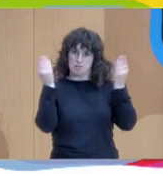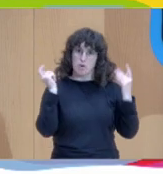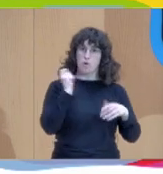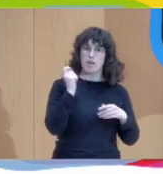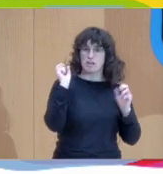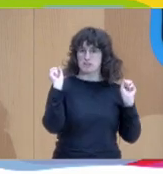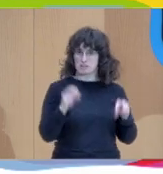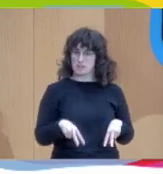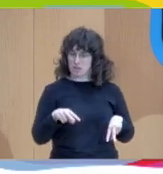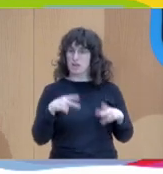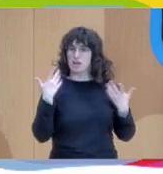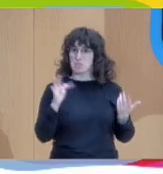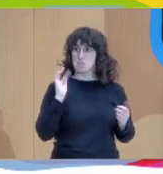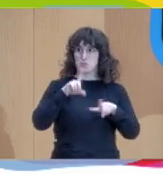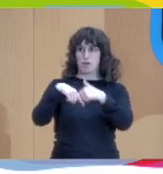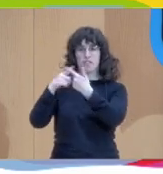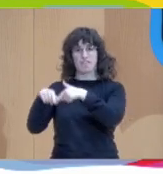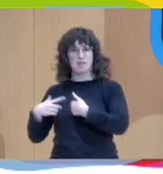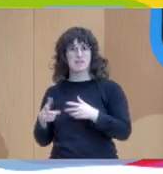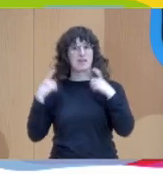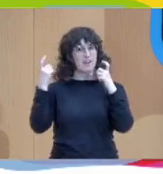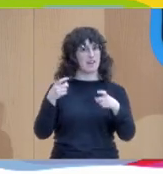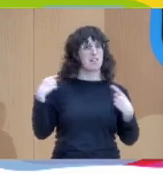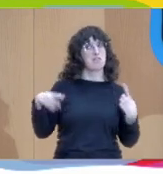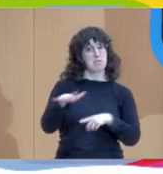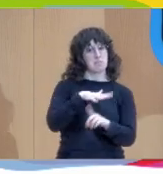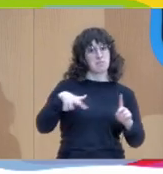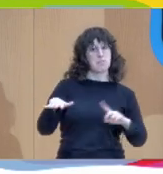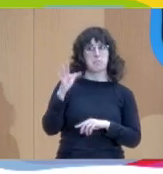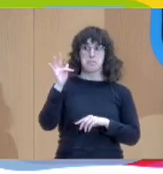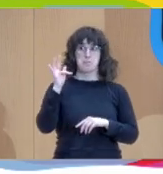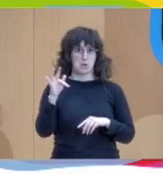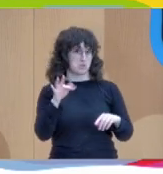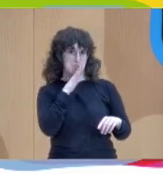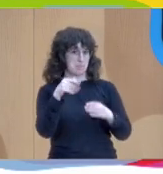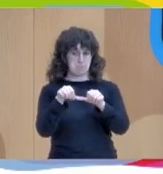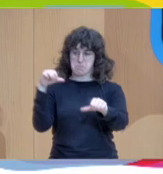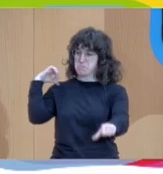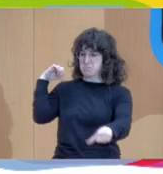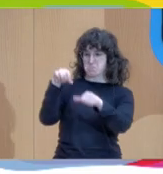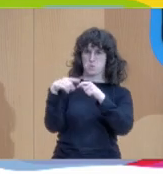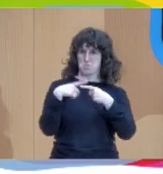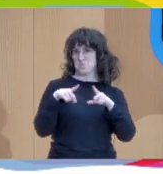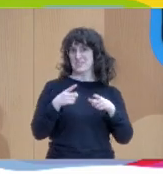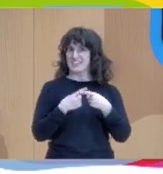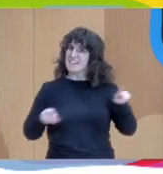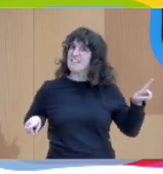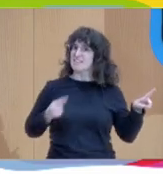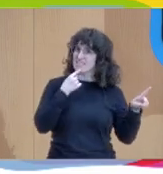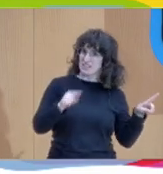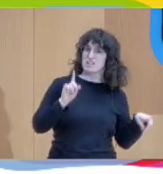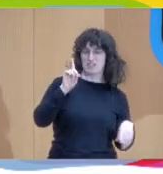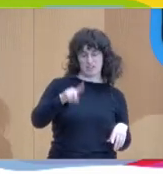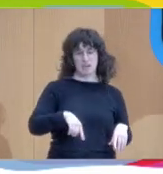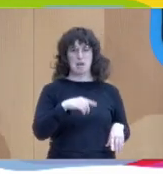experiencia positiva de diálogo en la que se dicen cosas que no se habían dicho hasta ese momento. Y a mí una cosa muy interesante me ha parecido también con adolescentes porque